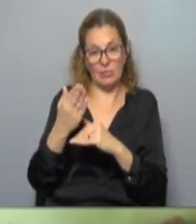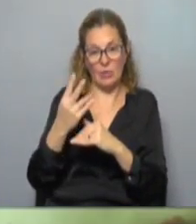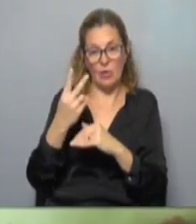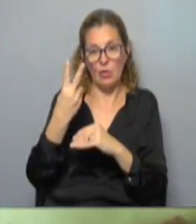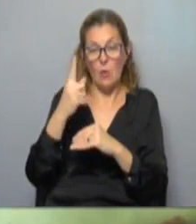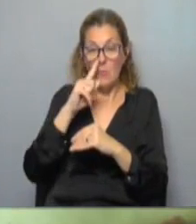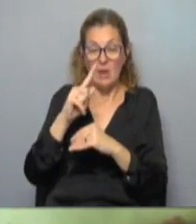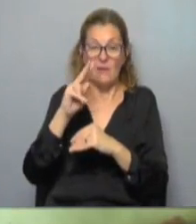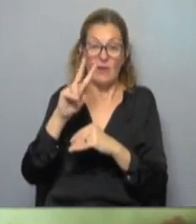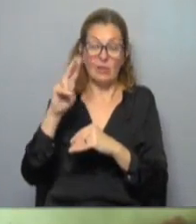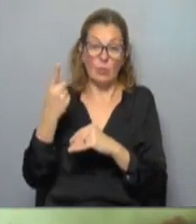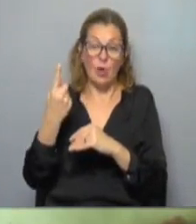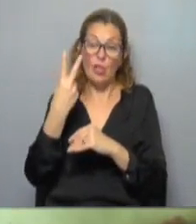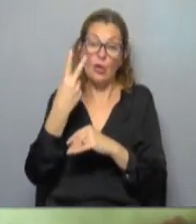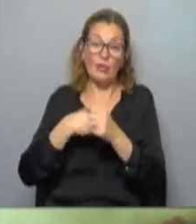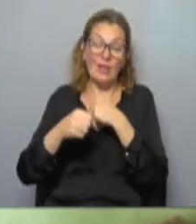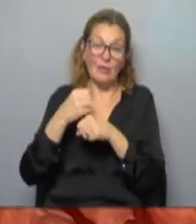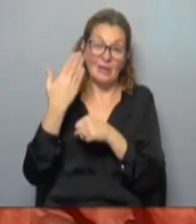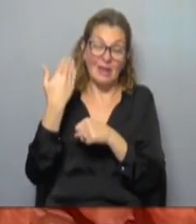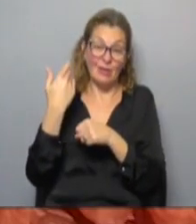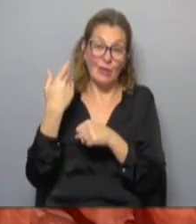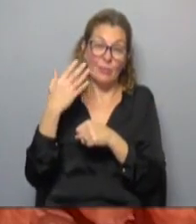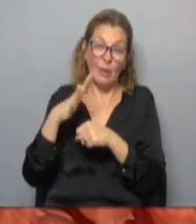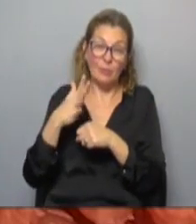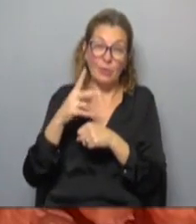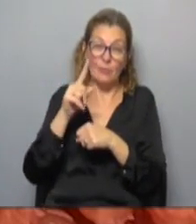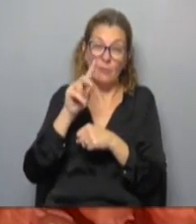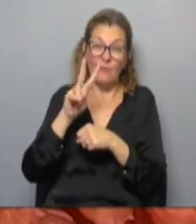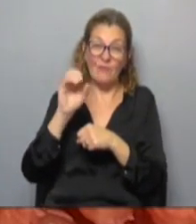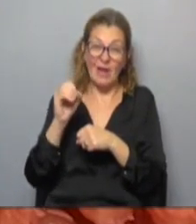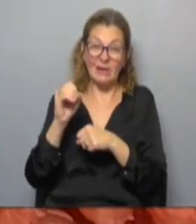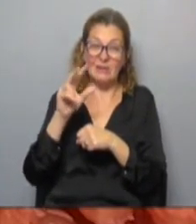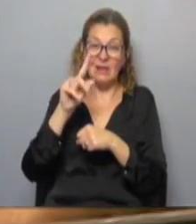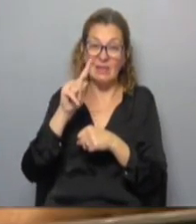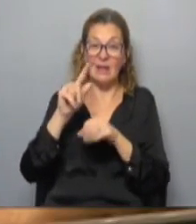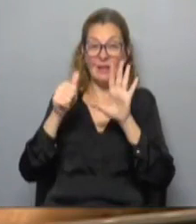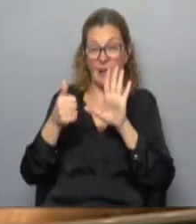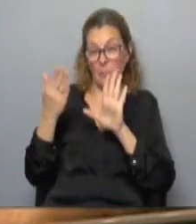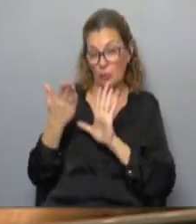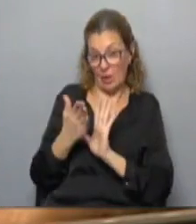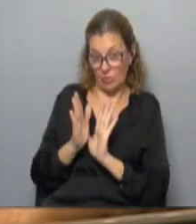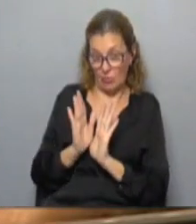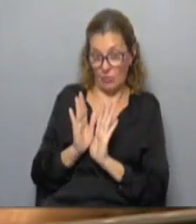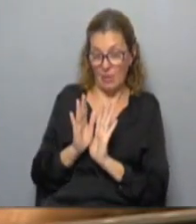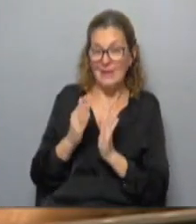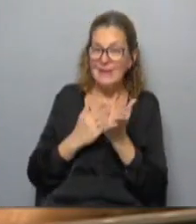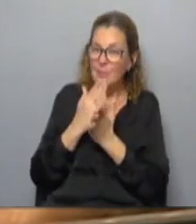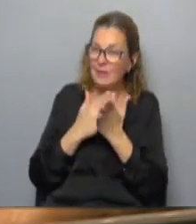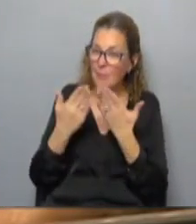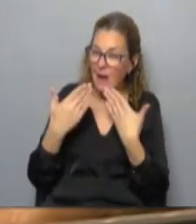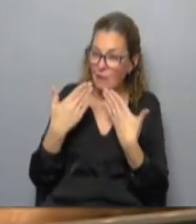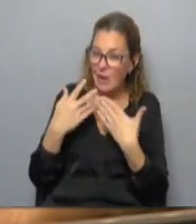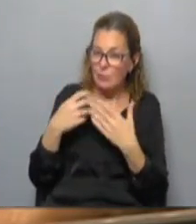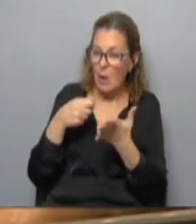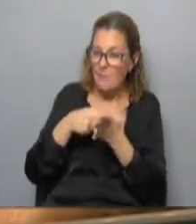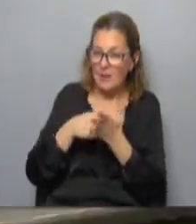2021 en los dos años anteriores había estado en el entorno de un 20% y de un 16% siempre hablando del precio